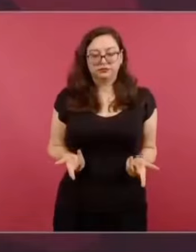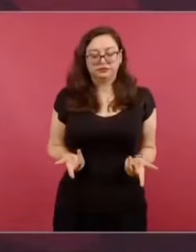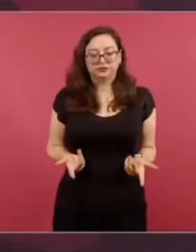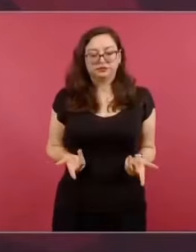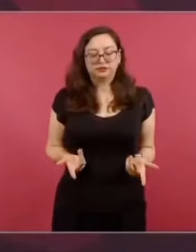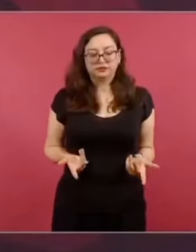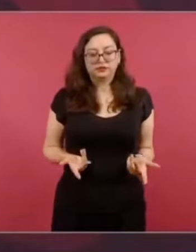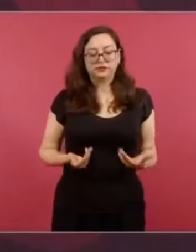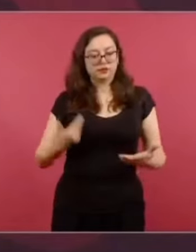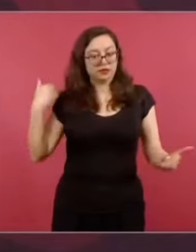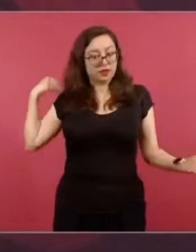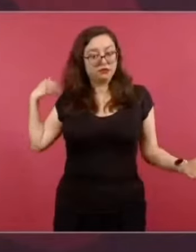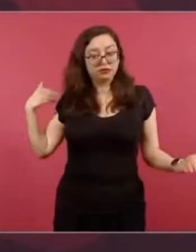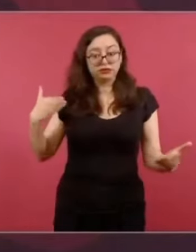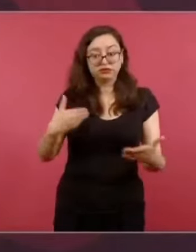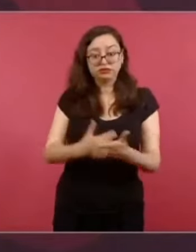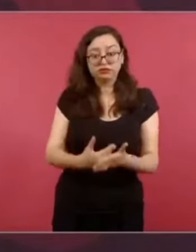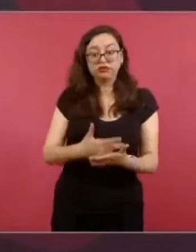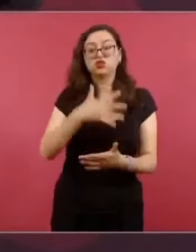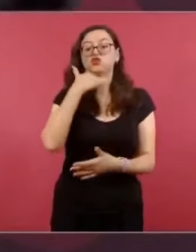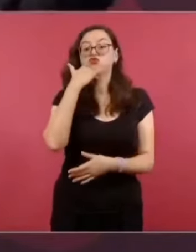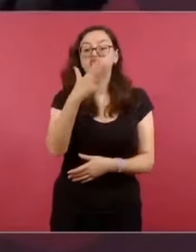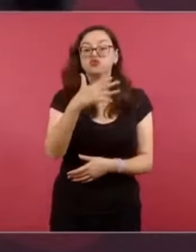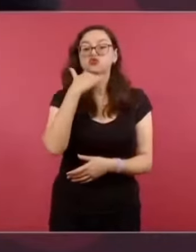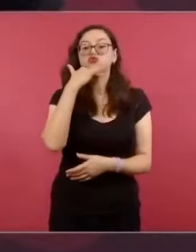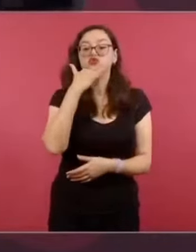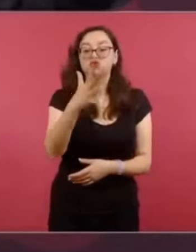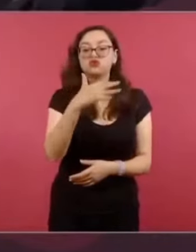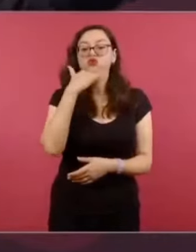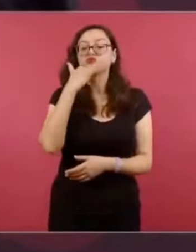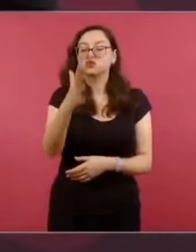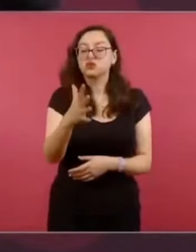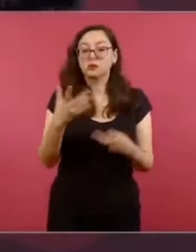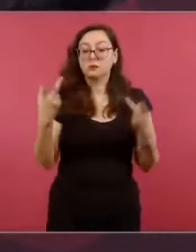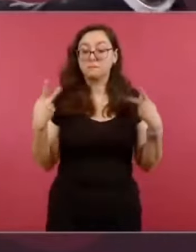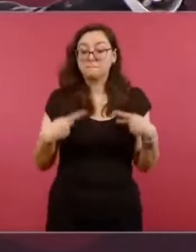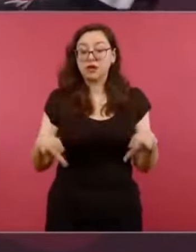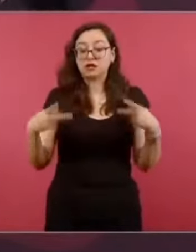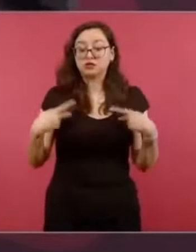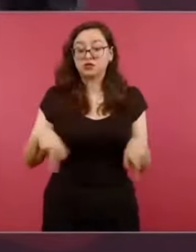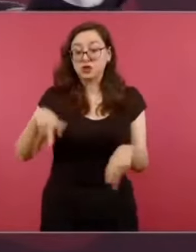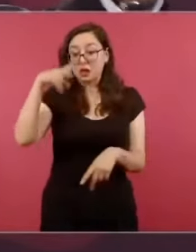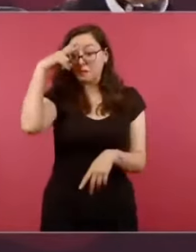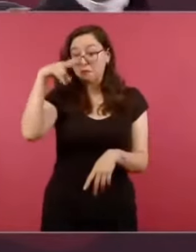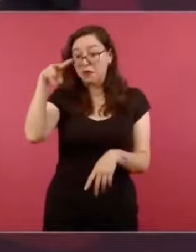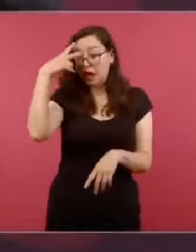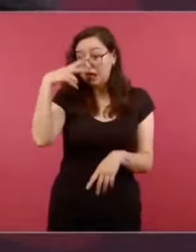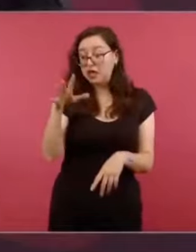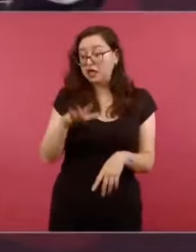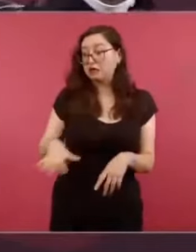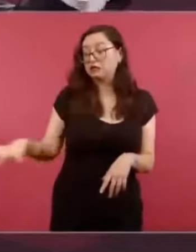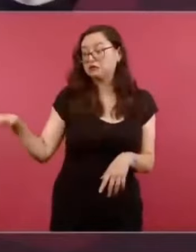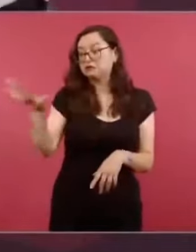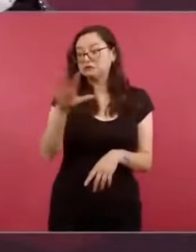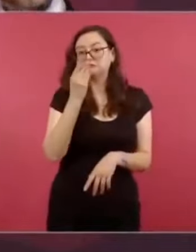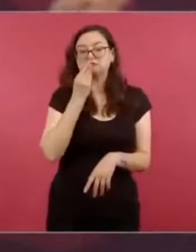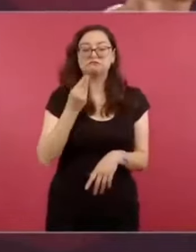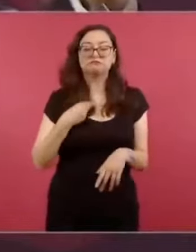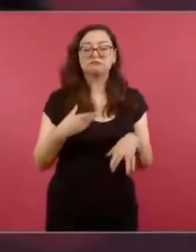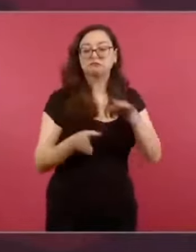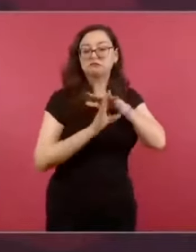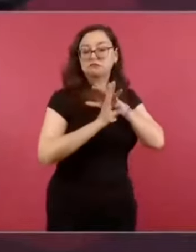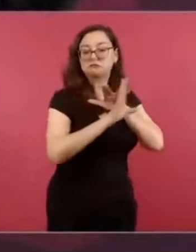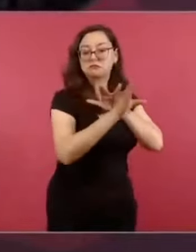país. Nada más había dos posibilidades durante el periodo neoliberal,